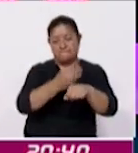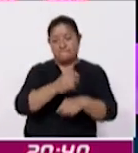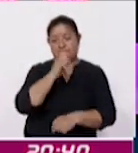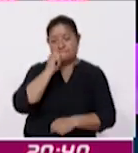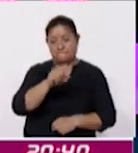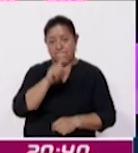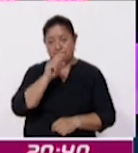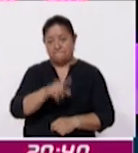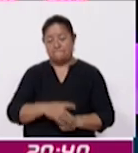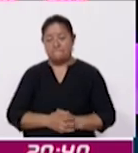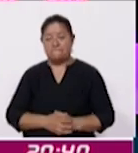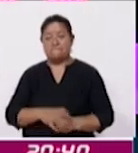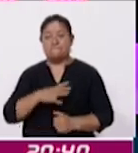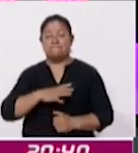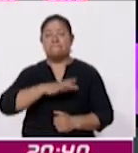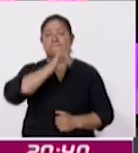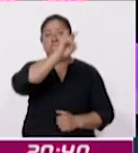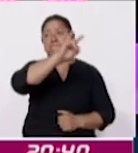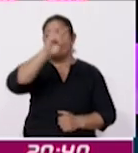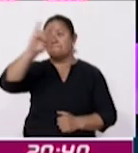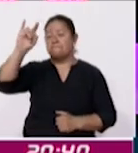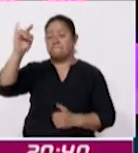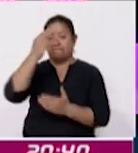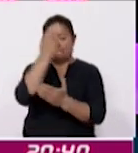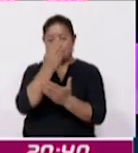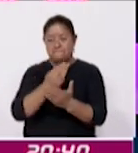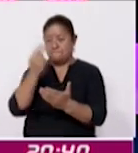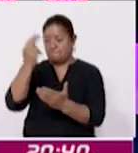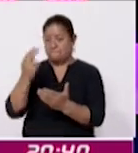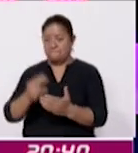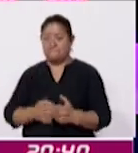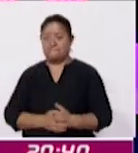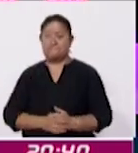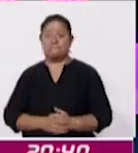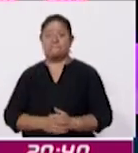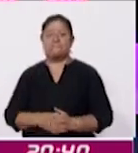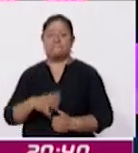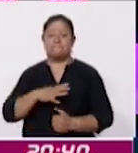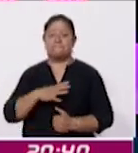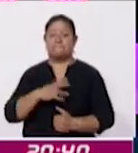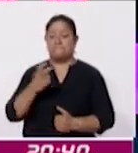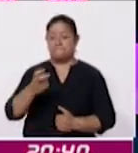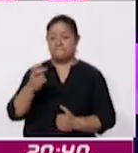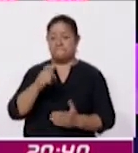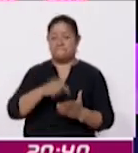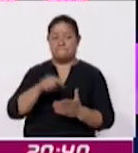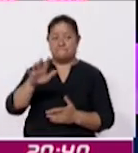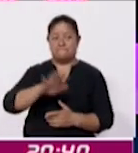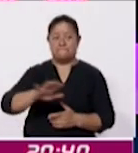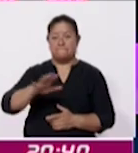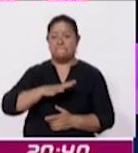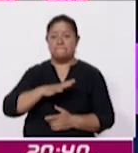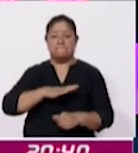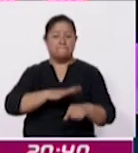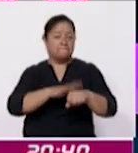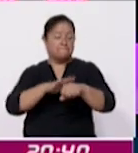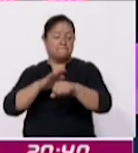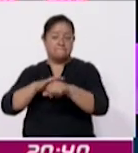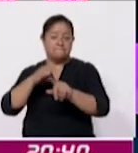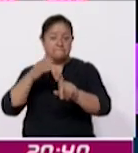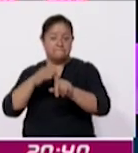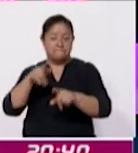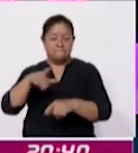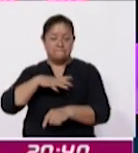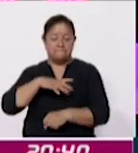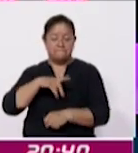vestigios del mural de este mural de la gran batalla que se encuentra en esta zona arqueológica es el principal atractivo que tiene esta zona